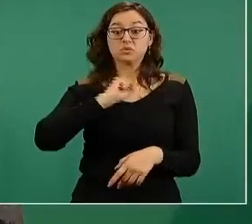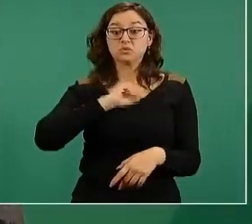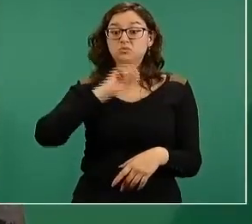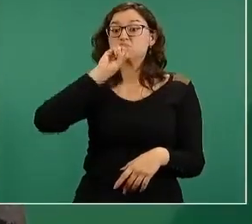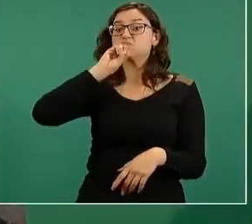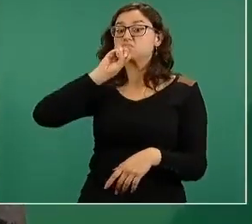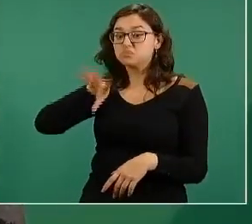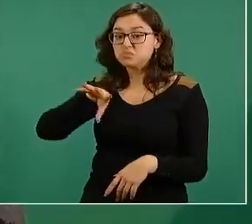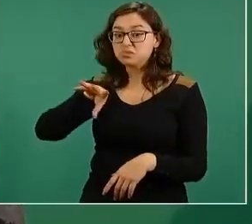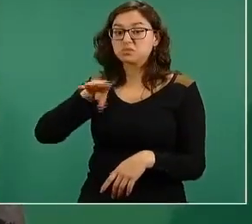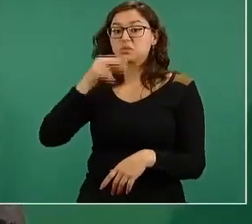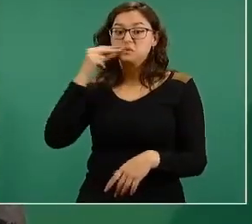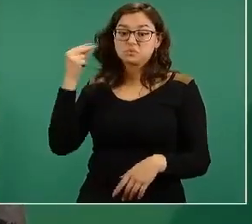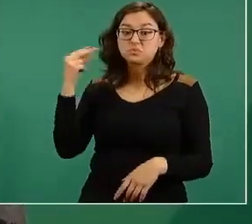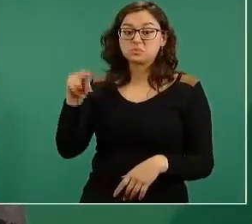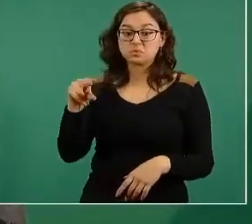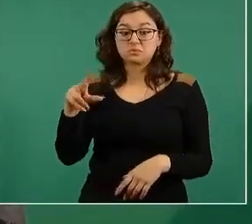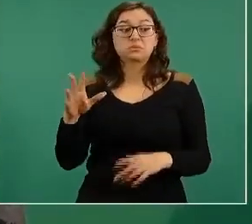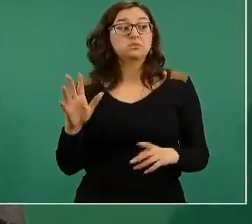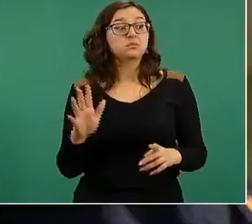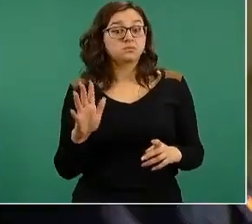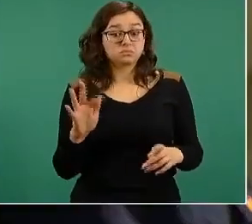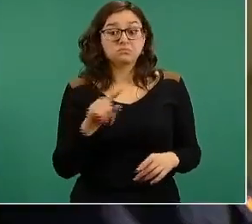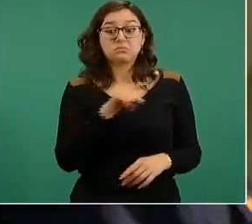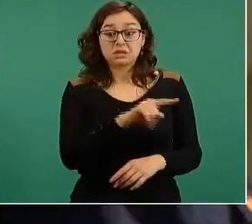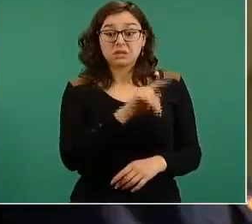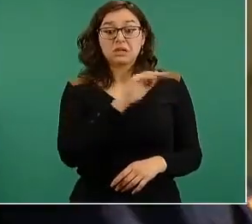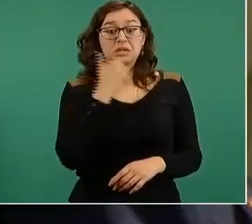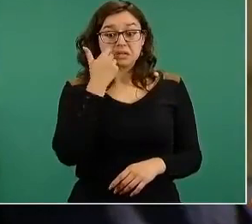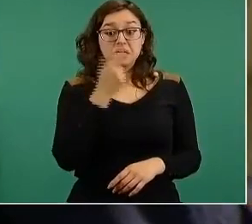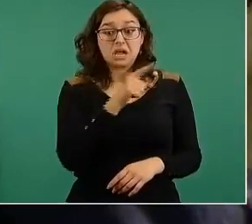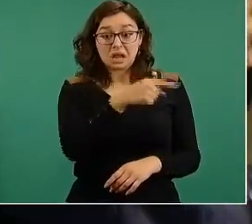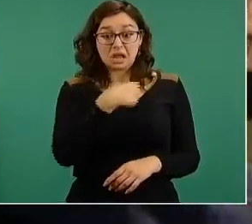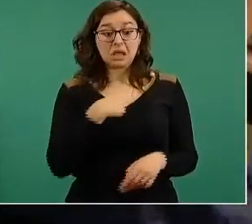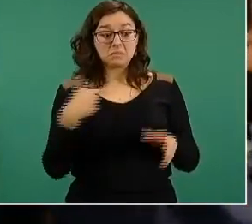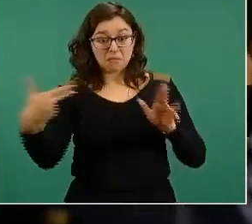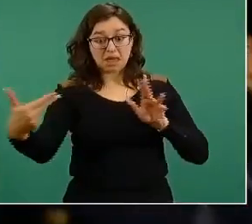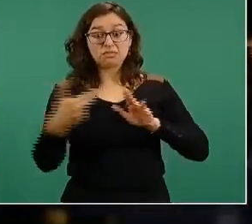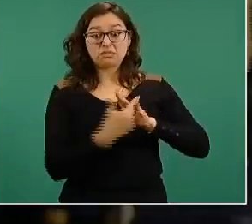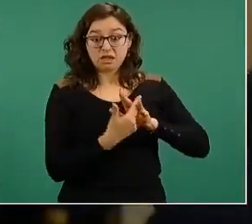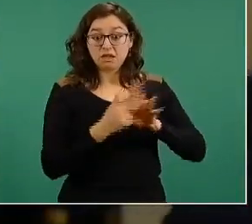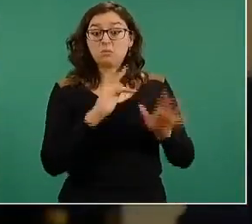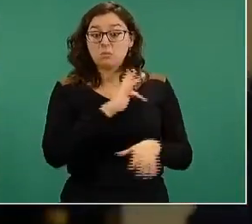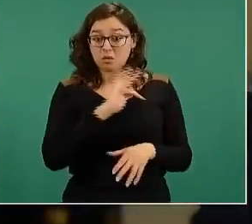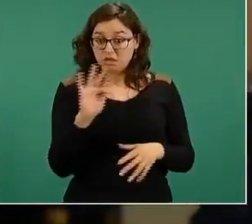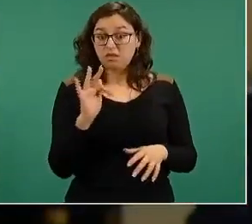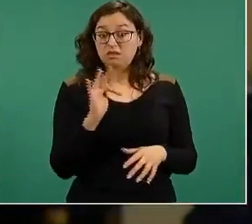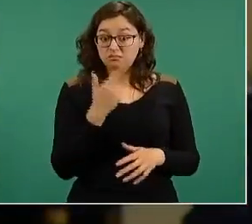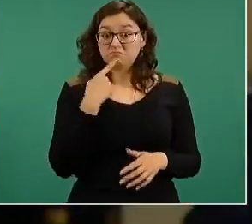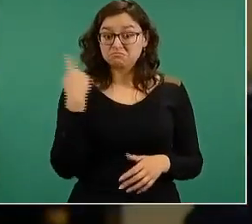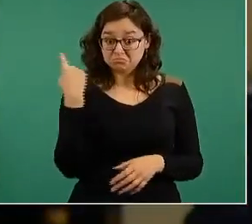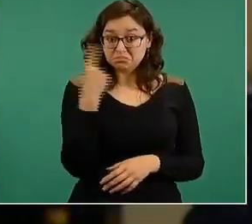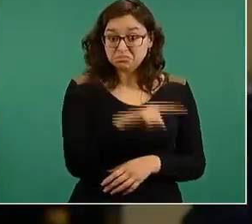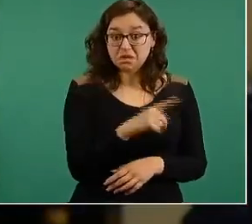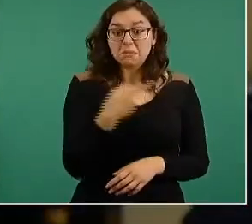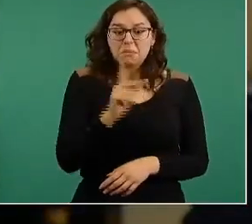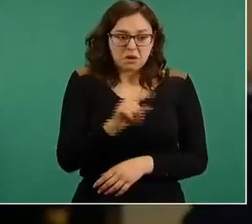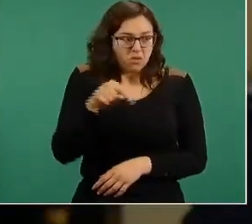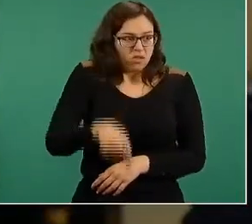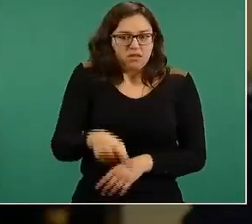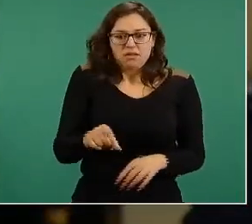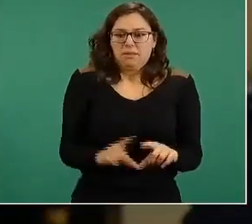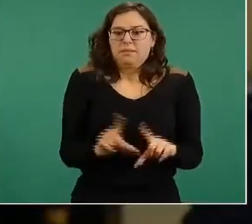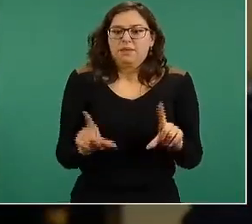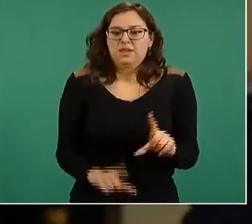en esta pandemia, se le puede considerar incluso hasta como un acto de terrorismo por aquí, ¿qué se tendría que hacer precisamente cuando